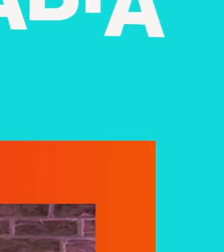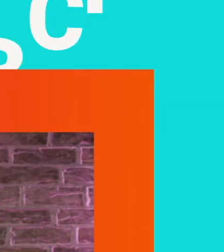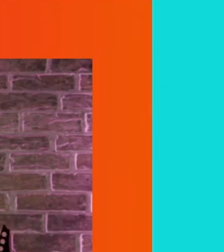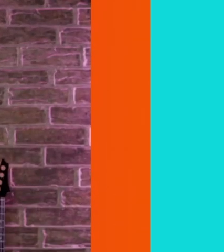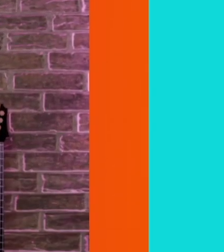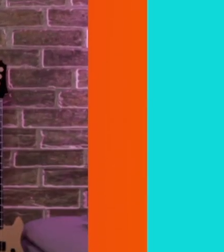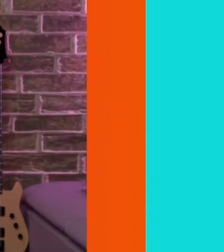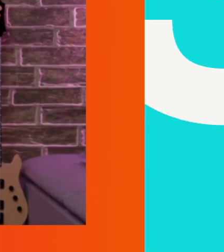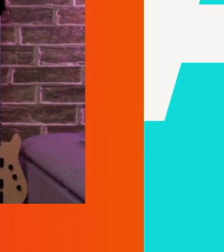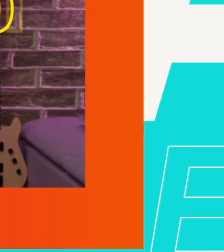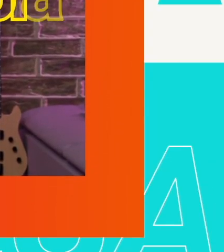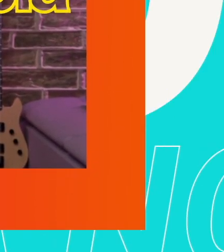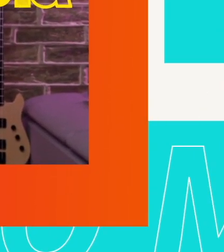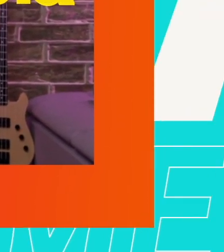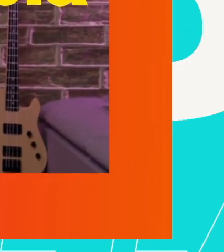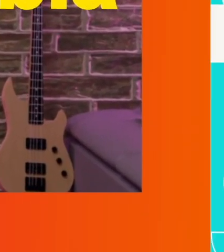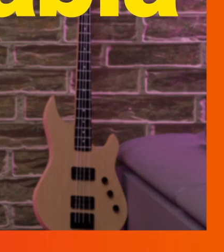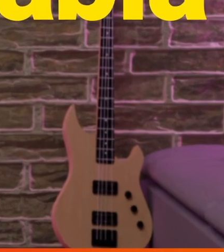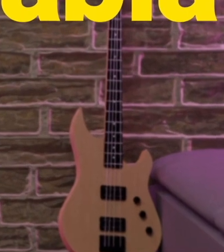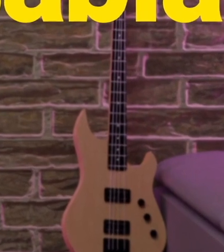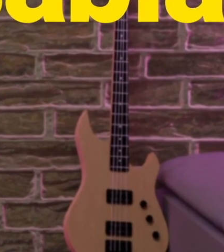¡Esa no me la sabía!